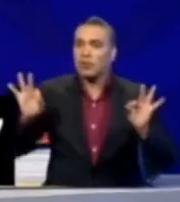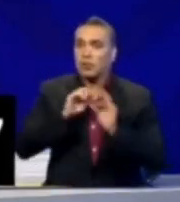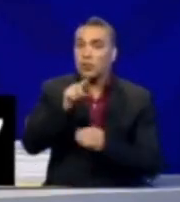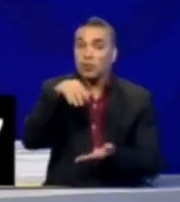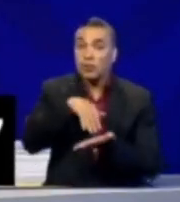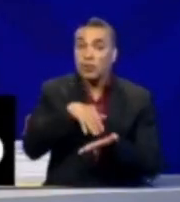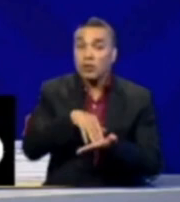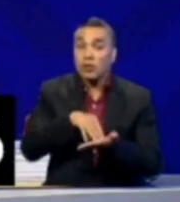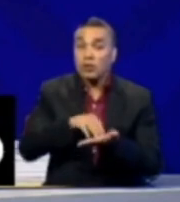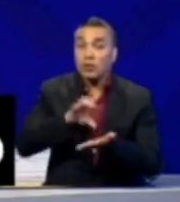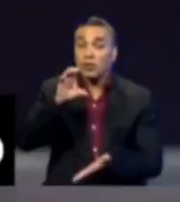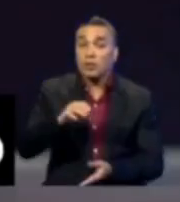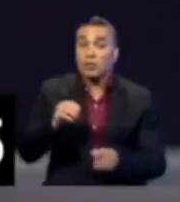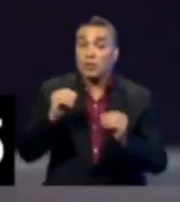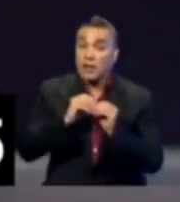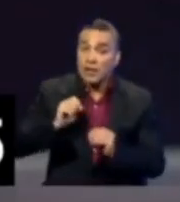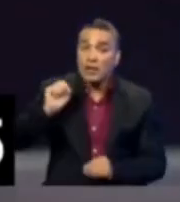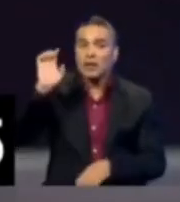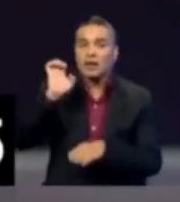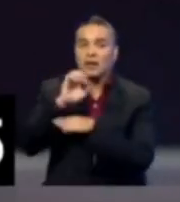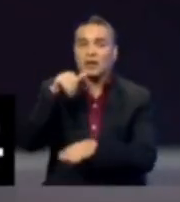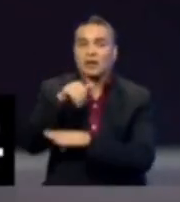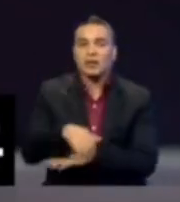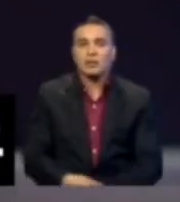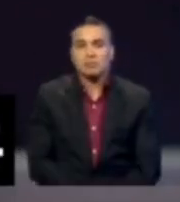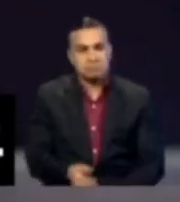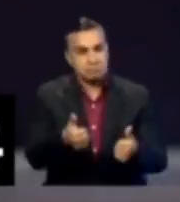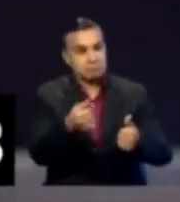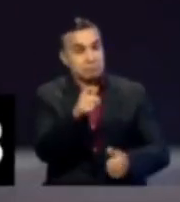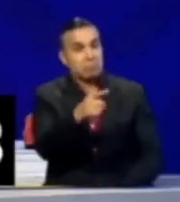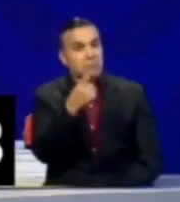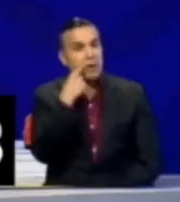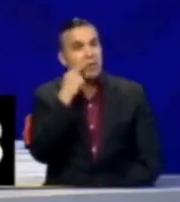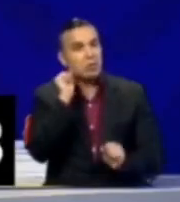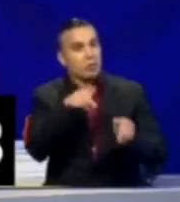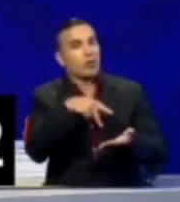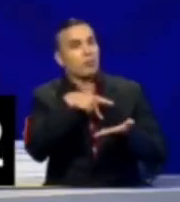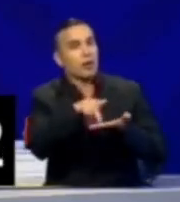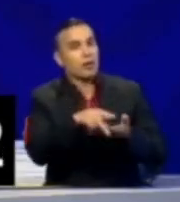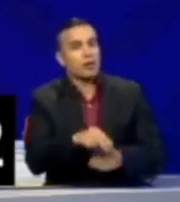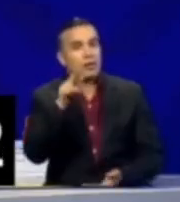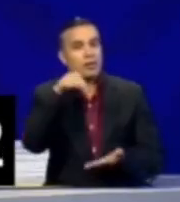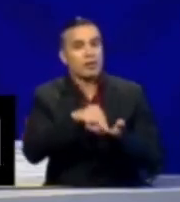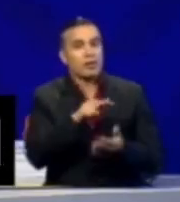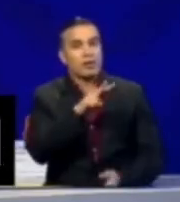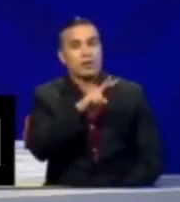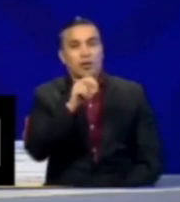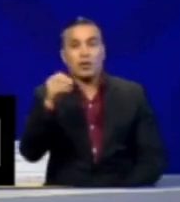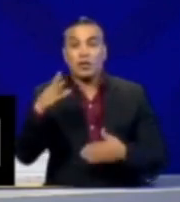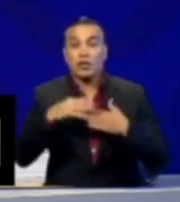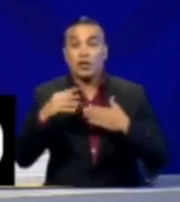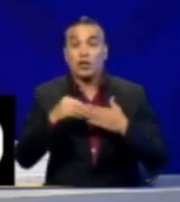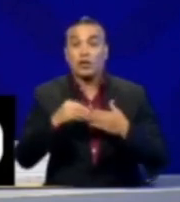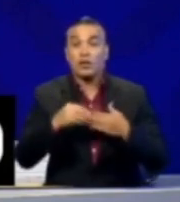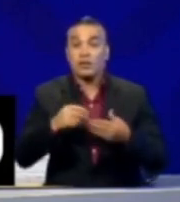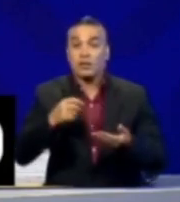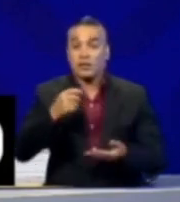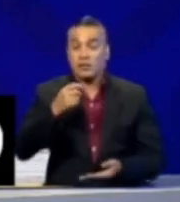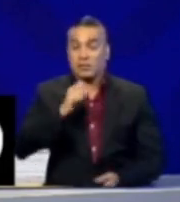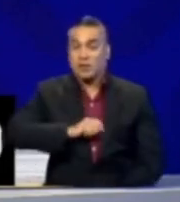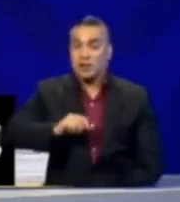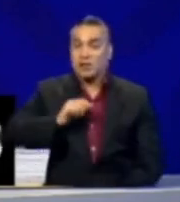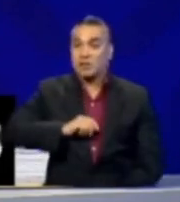Tú estudiaste en el colegio más caro del Ecuador. Bien por ti. Tu padre te pudo pagar 2.200 dólares de pensión